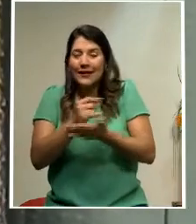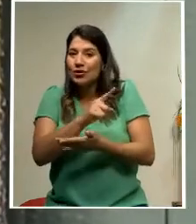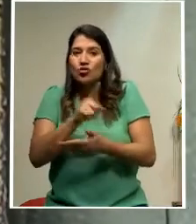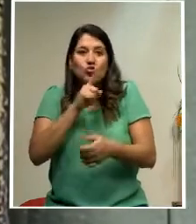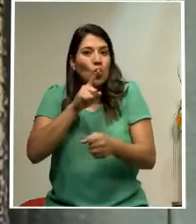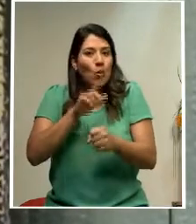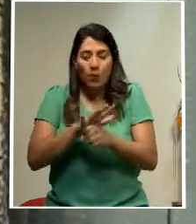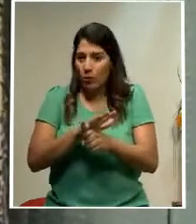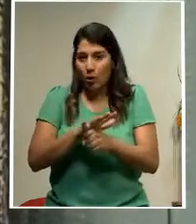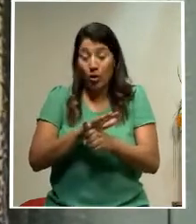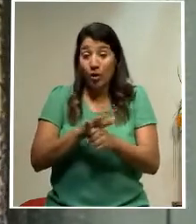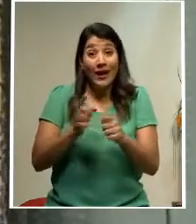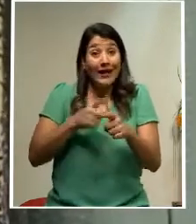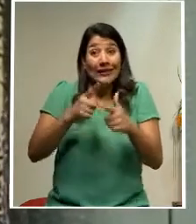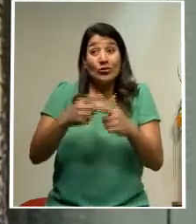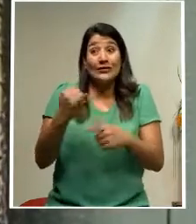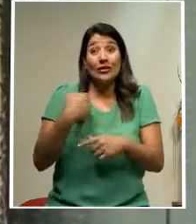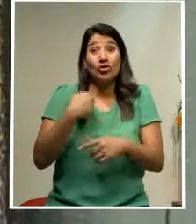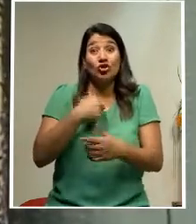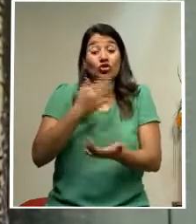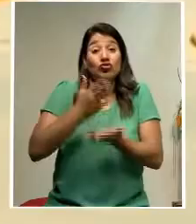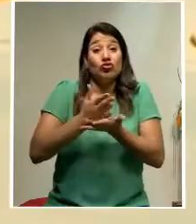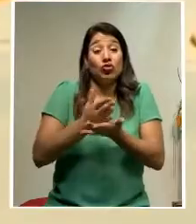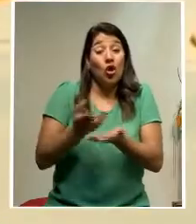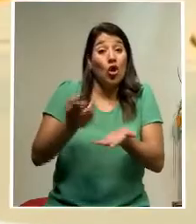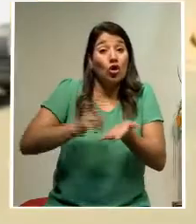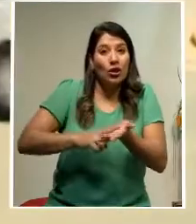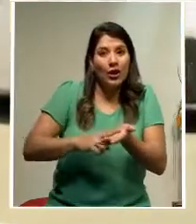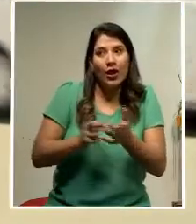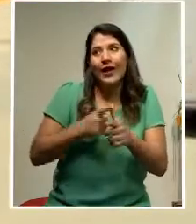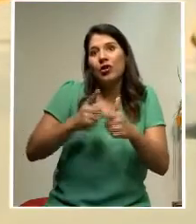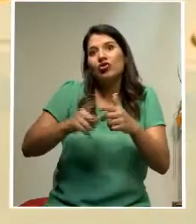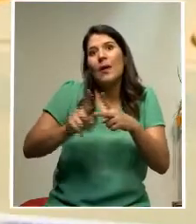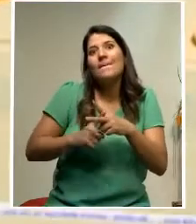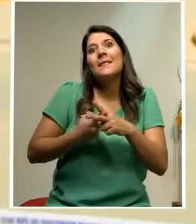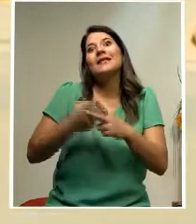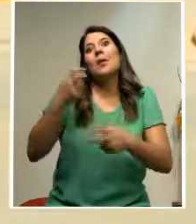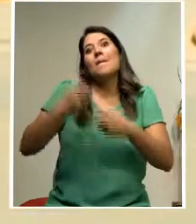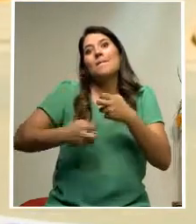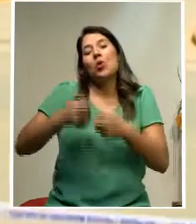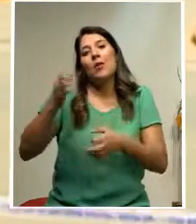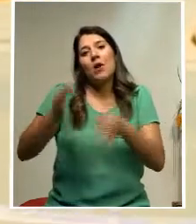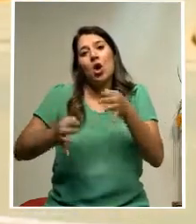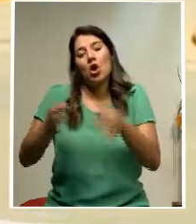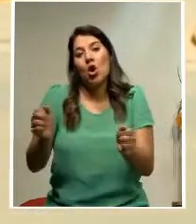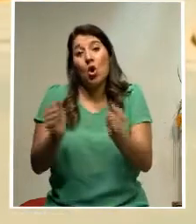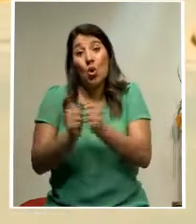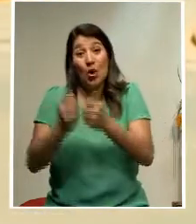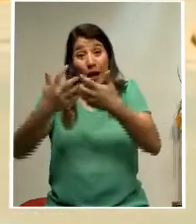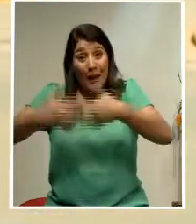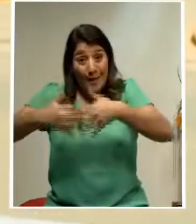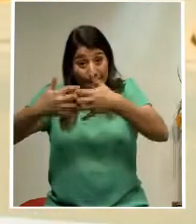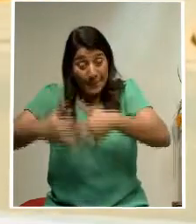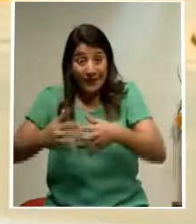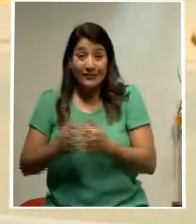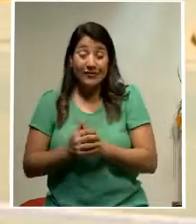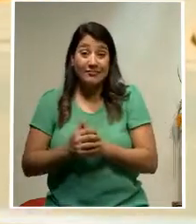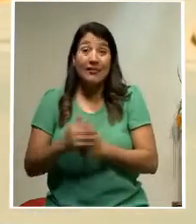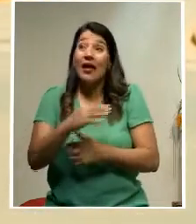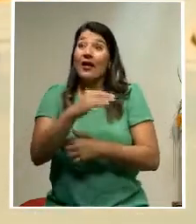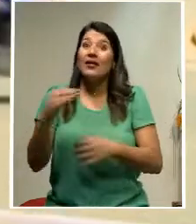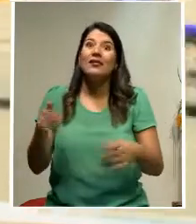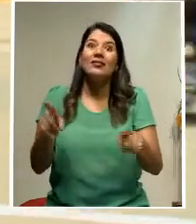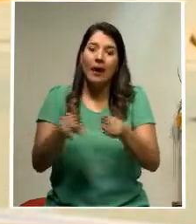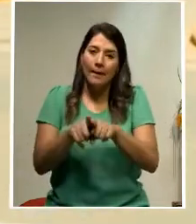entrar en un conflicto jurídico con la empresa, dejar el contrato y dejar de